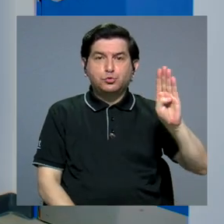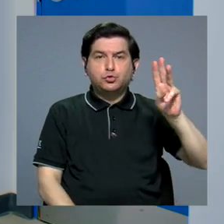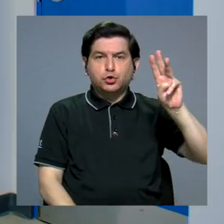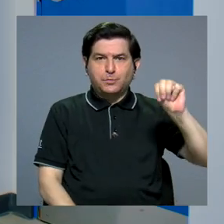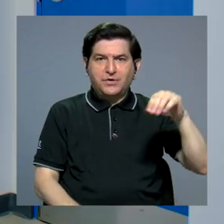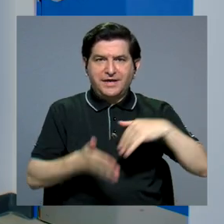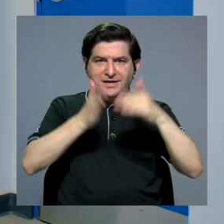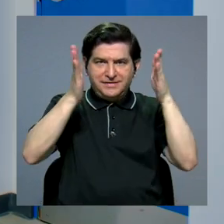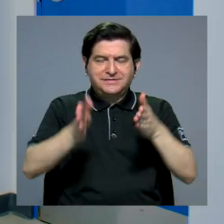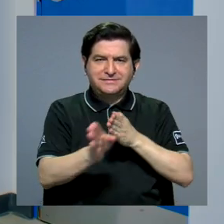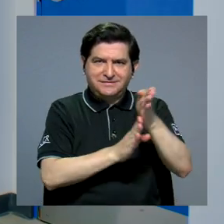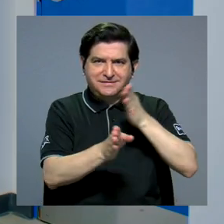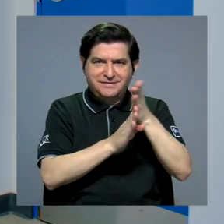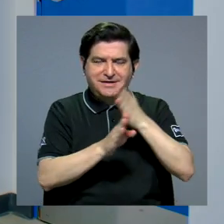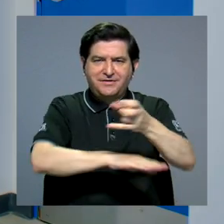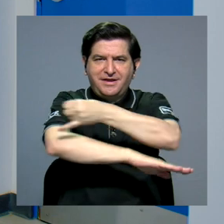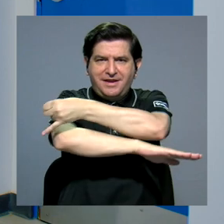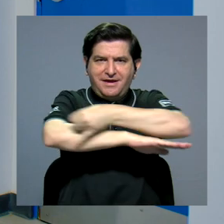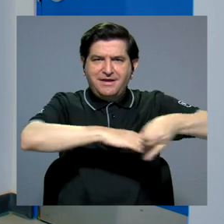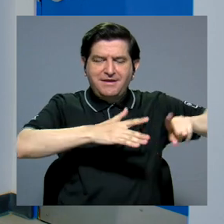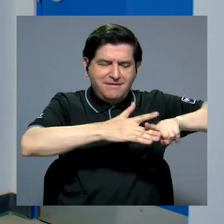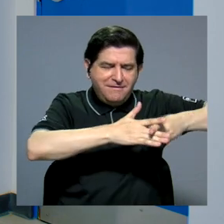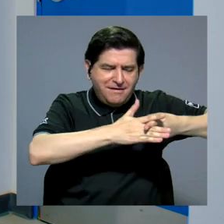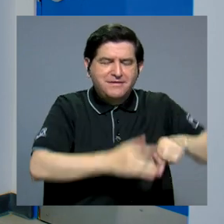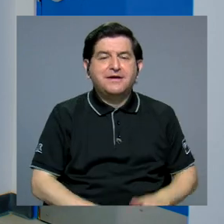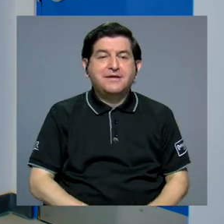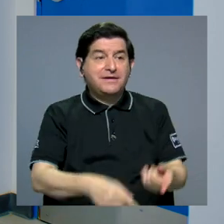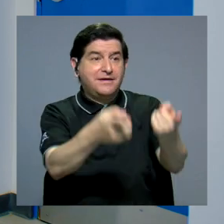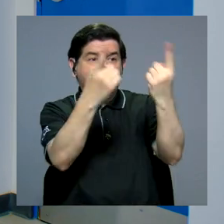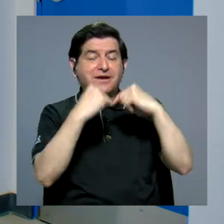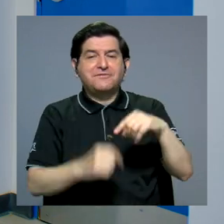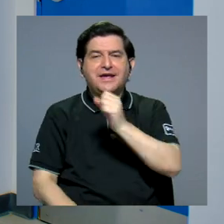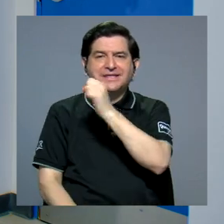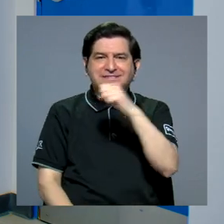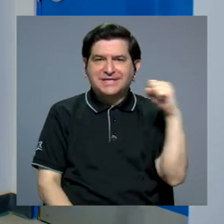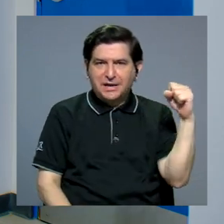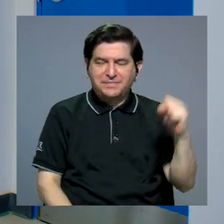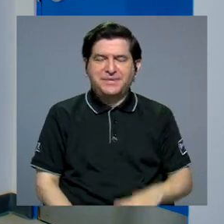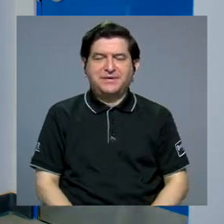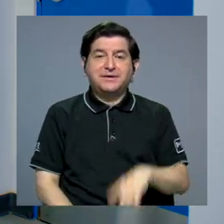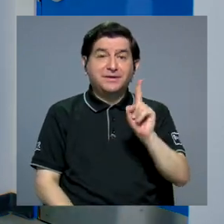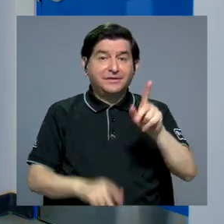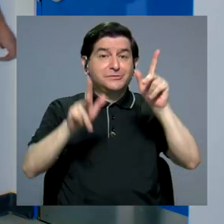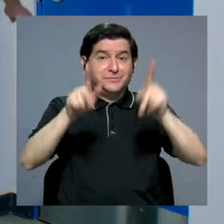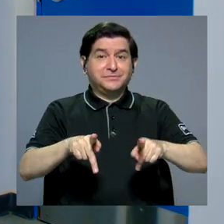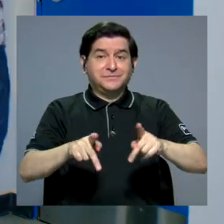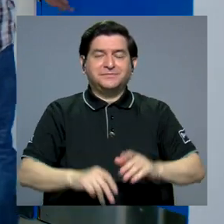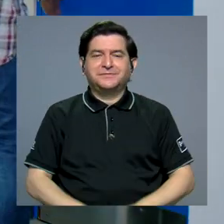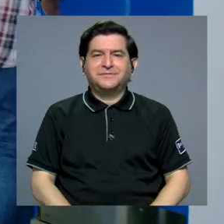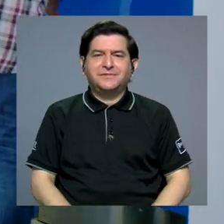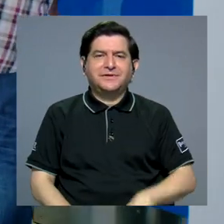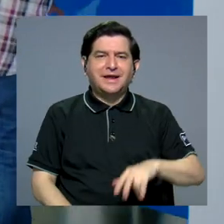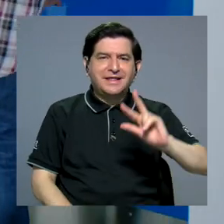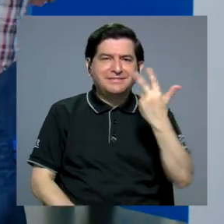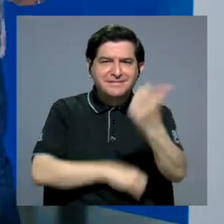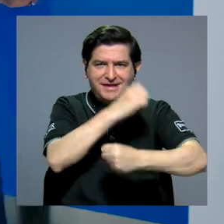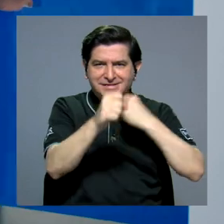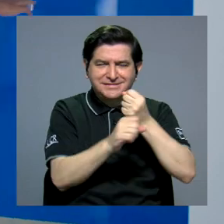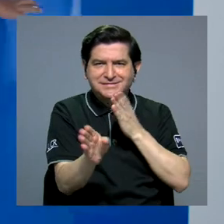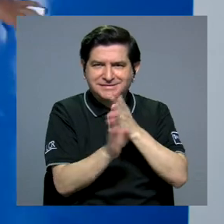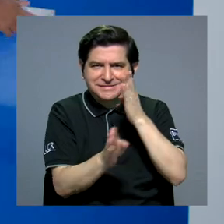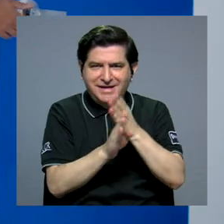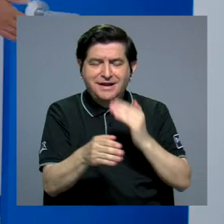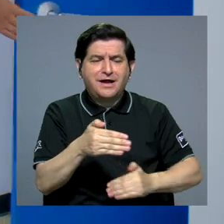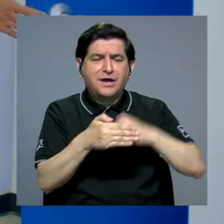Bustos Morales, estudiante de la carrera de Ingeniería Mecánica y proveniente de Sarapiquí, es uno de ellos. En su tercer